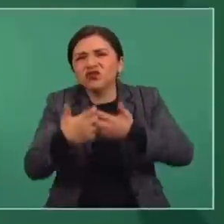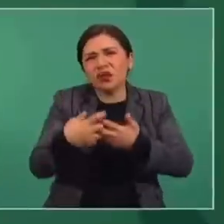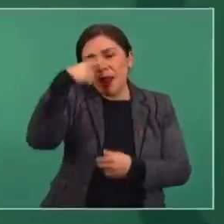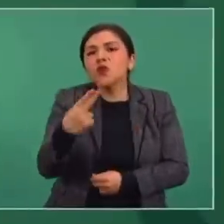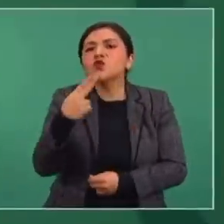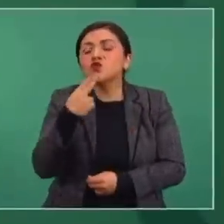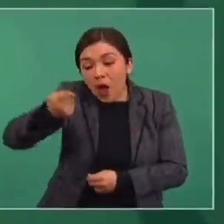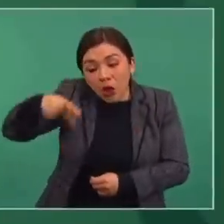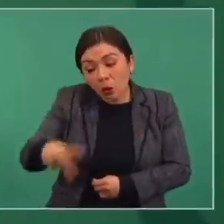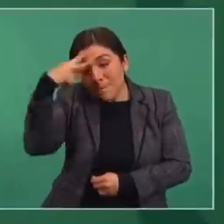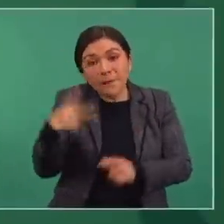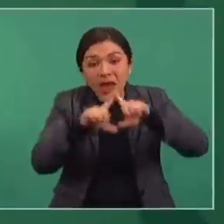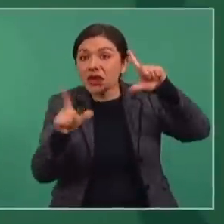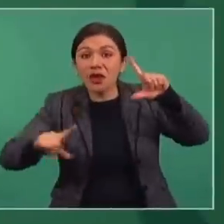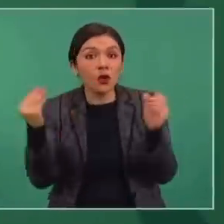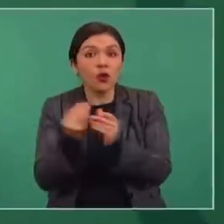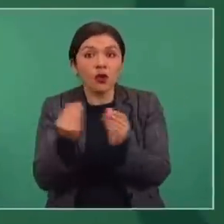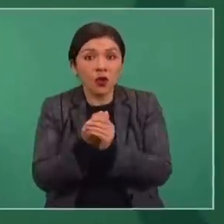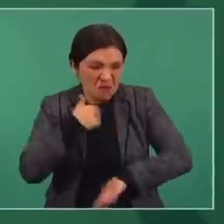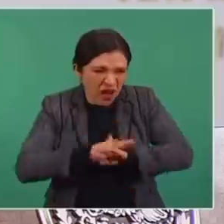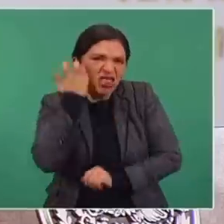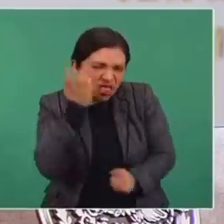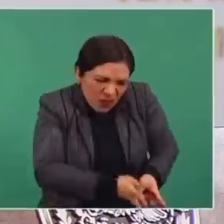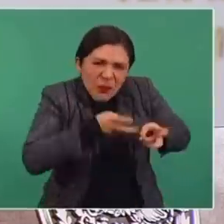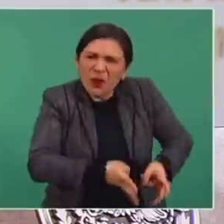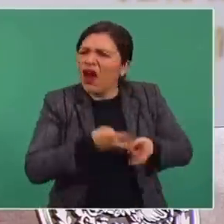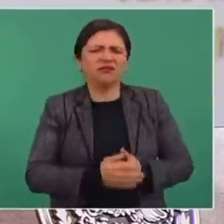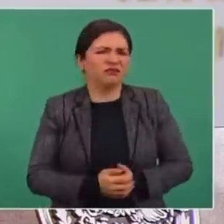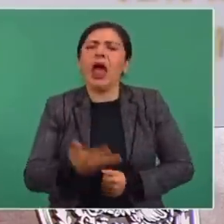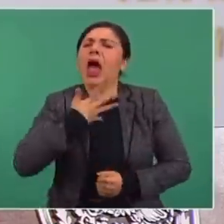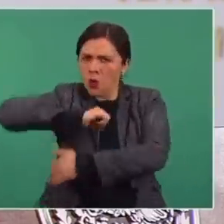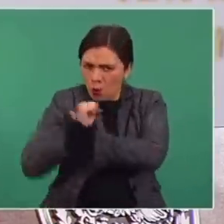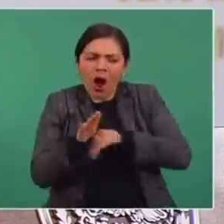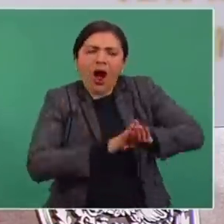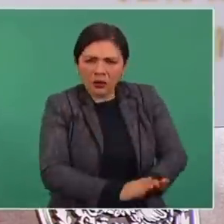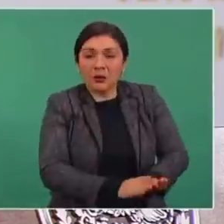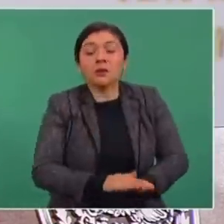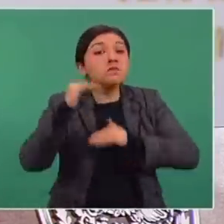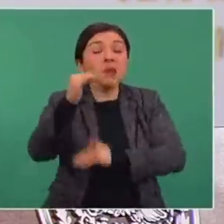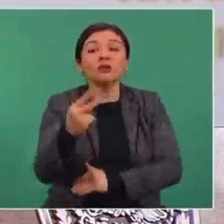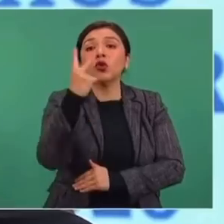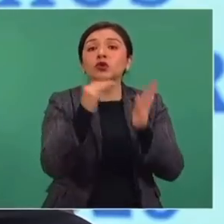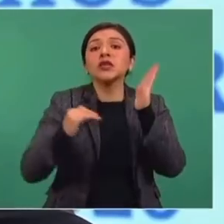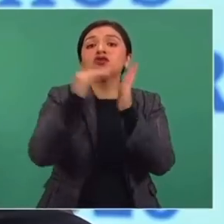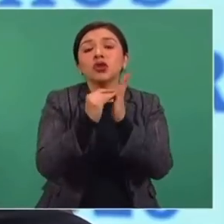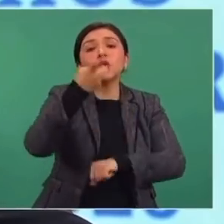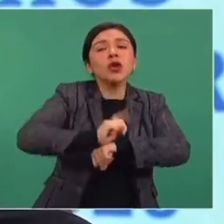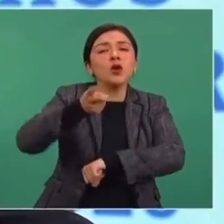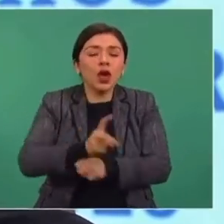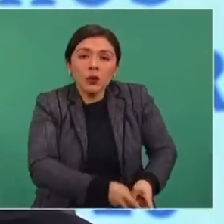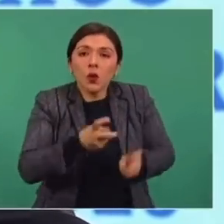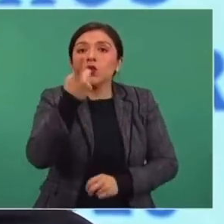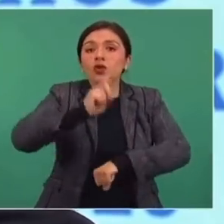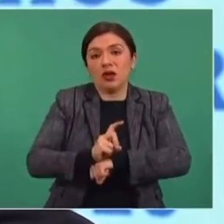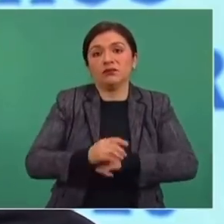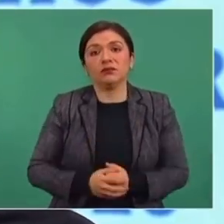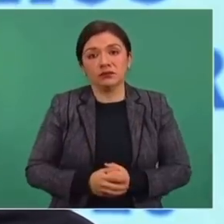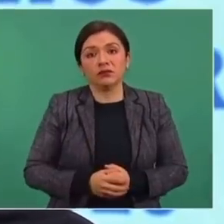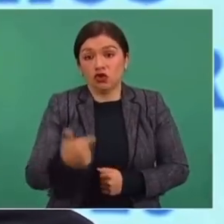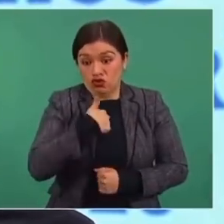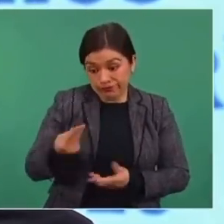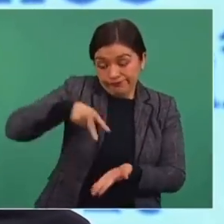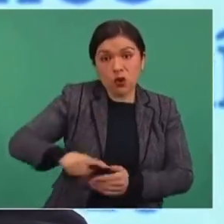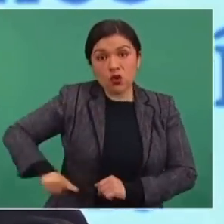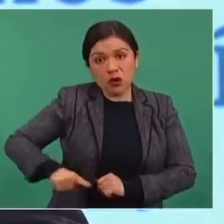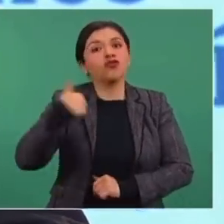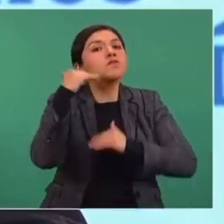nuestro consumo interno. No vamos, aunque tenemos reservas, a extraer más de dos millones de barriles diarios, mientras estemos en el gobierno,